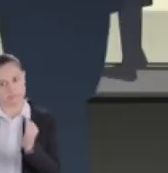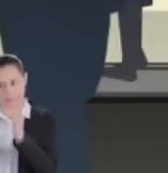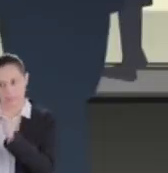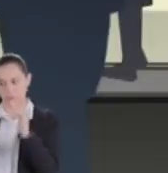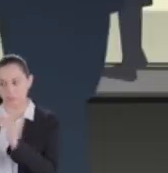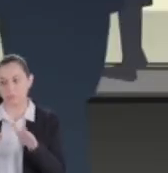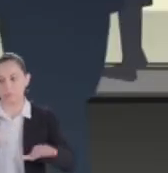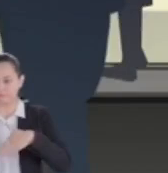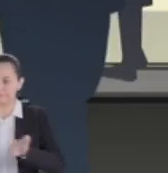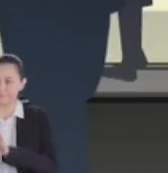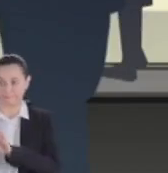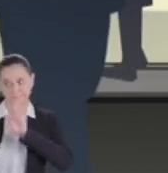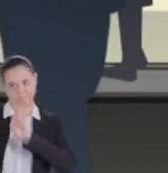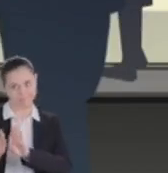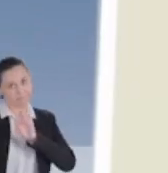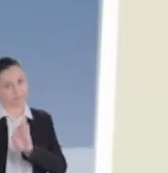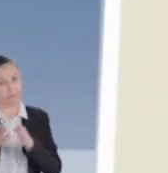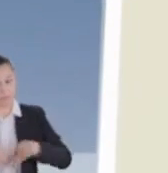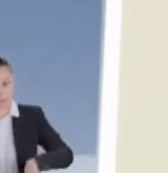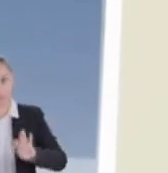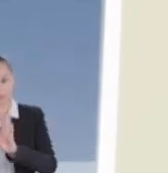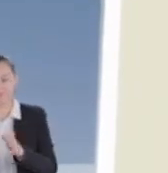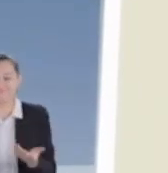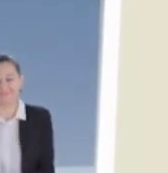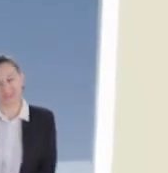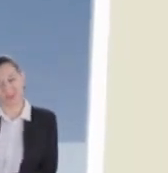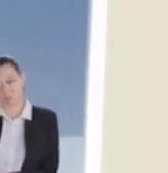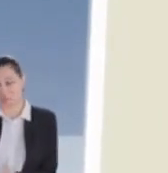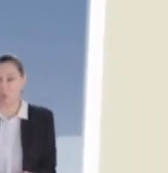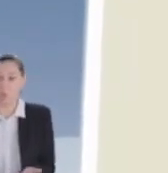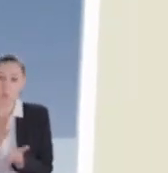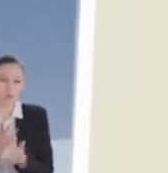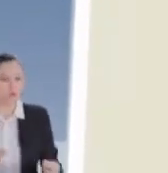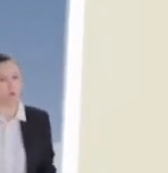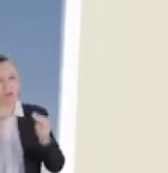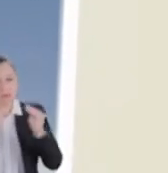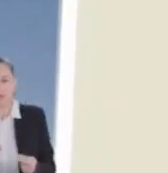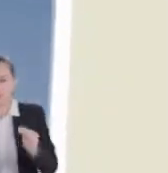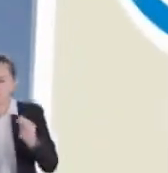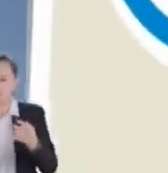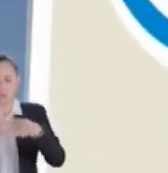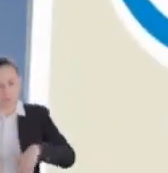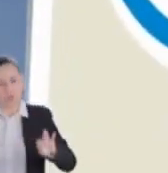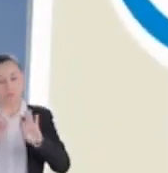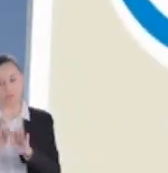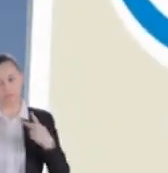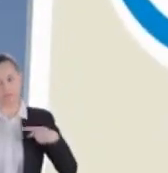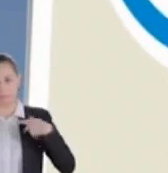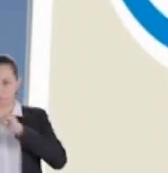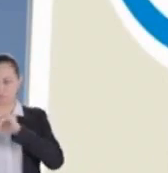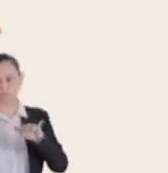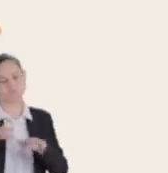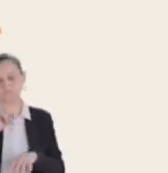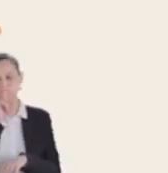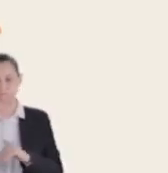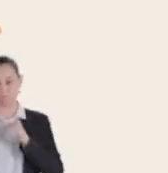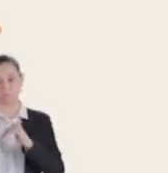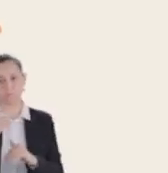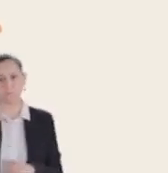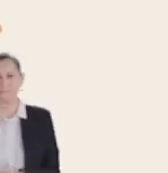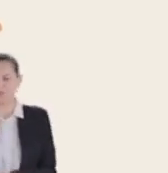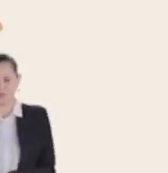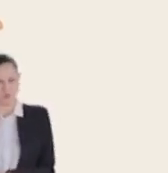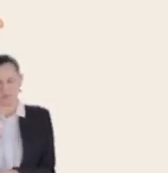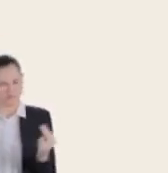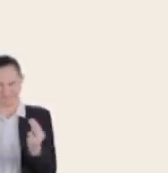sana distancia al caminar o saludar. Recuerda solo abren negocios indispensables con cupo máximo de personas. Pero si no